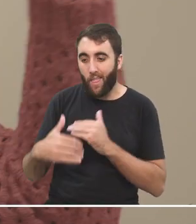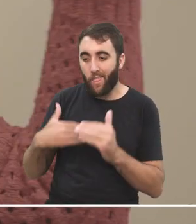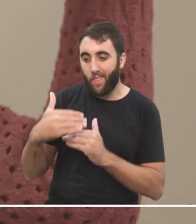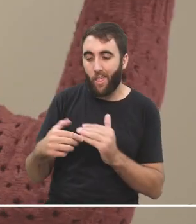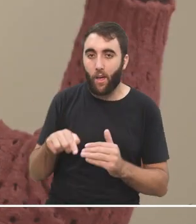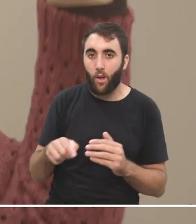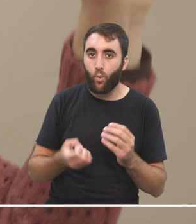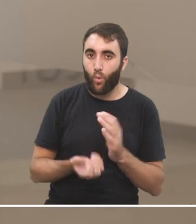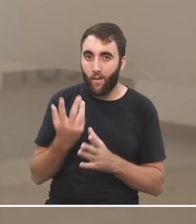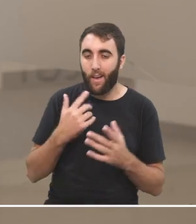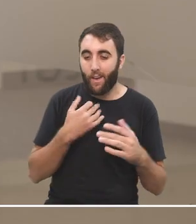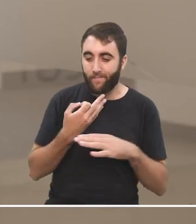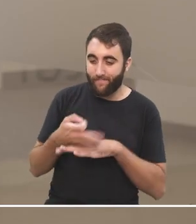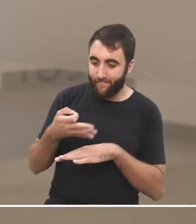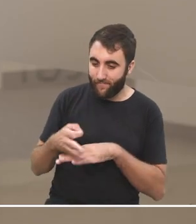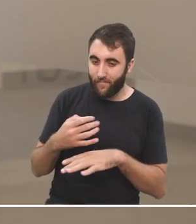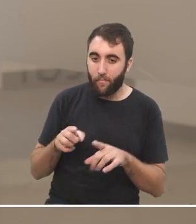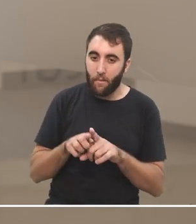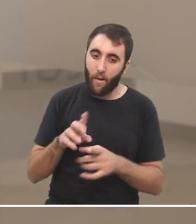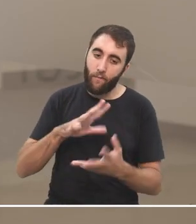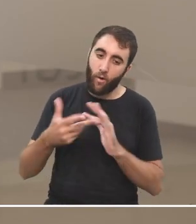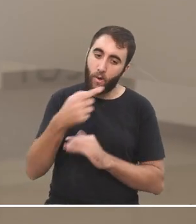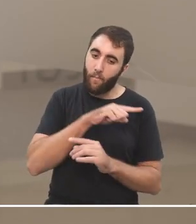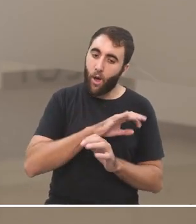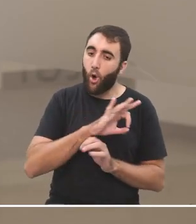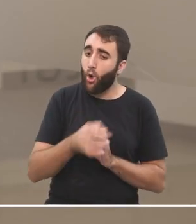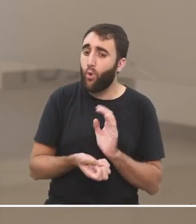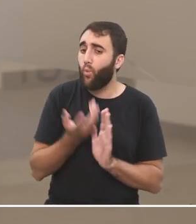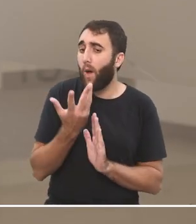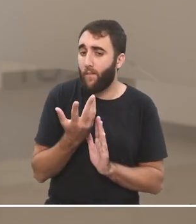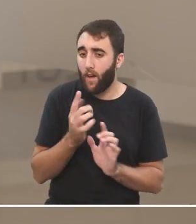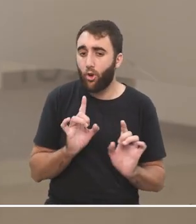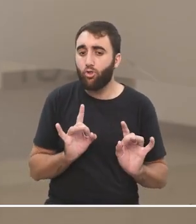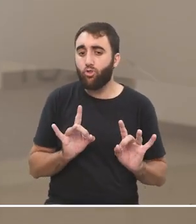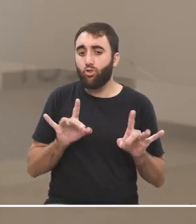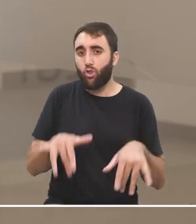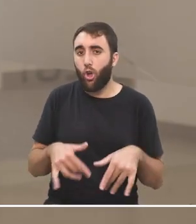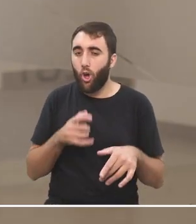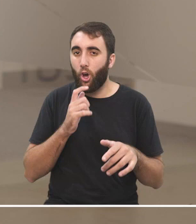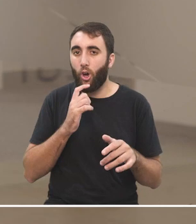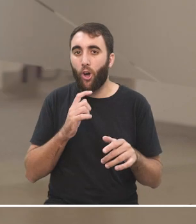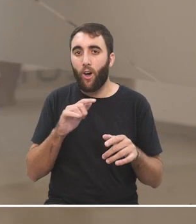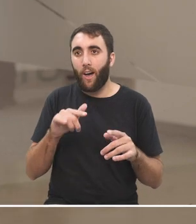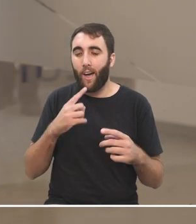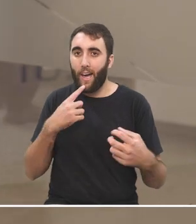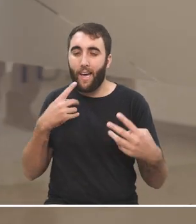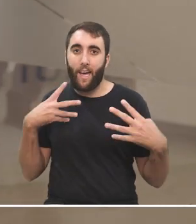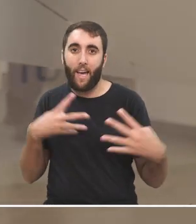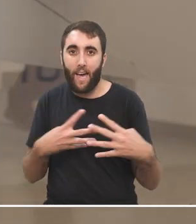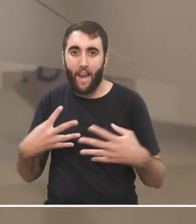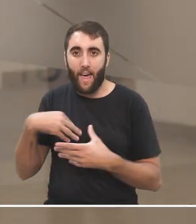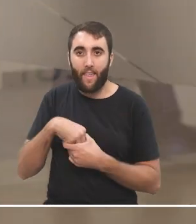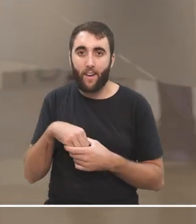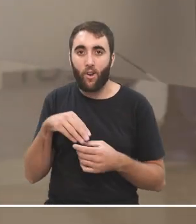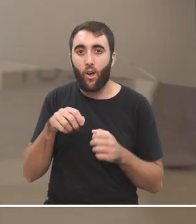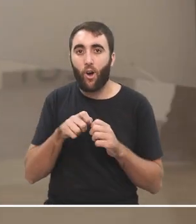mismas maneras que ya que se han quedado atrás sino pero otras maneras que no sea solamente esta esta guerra permanente